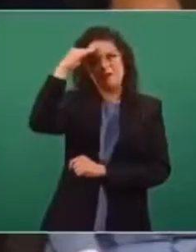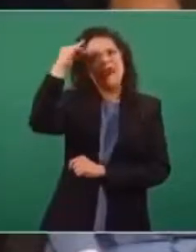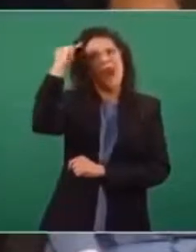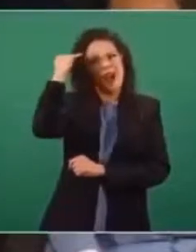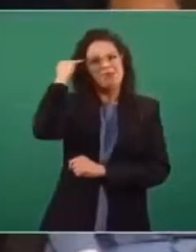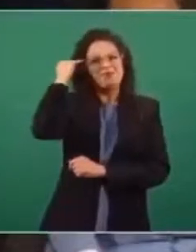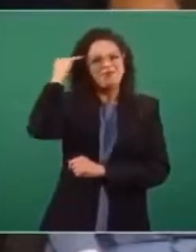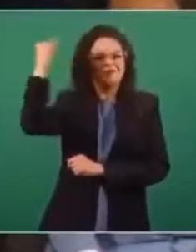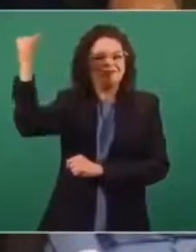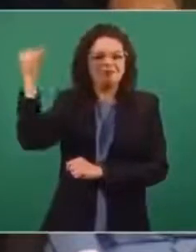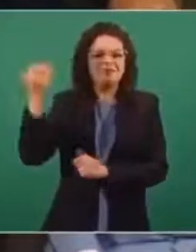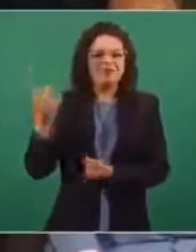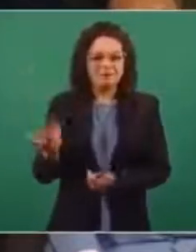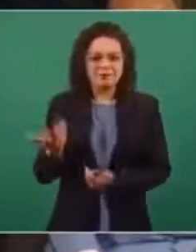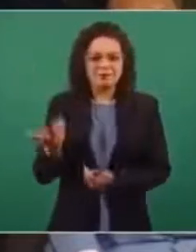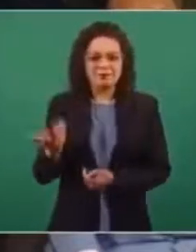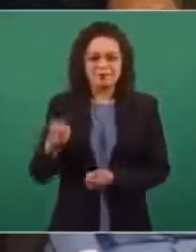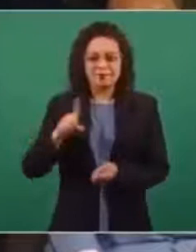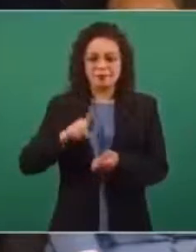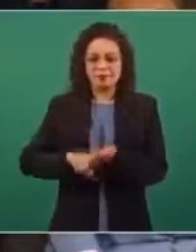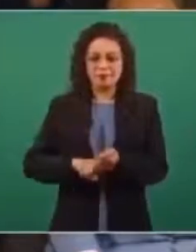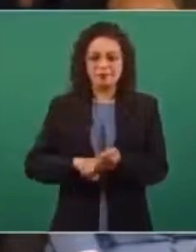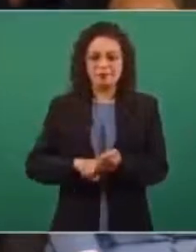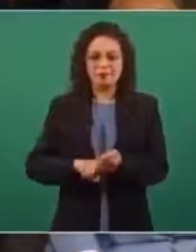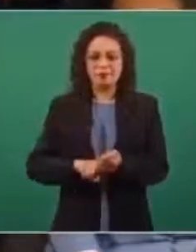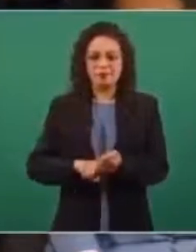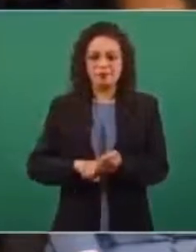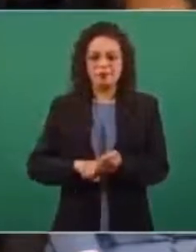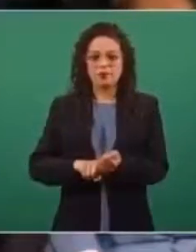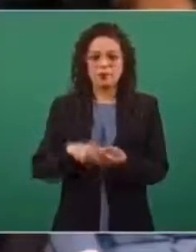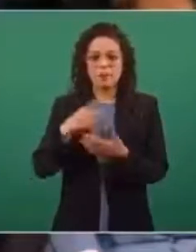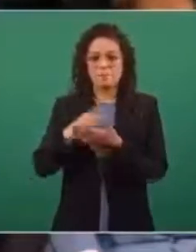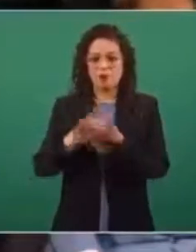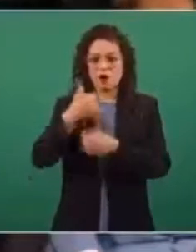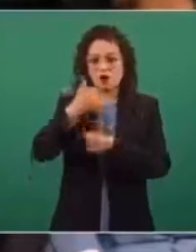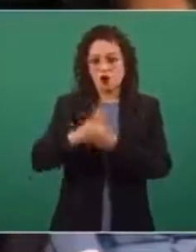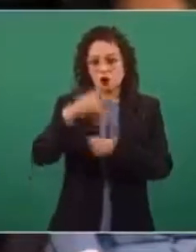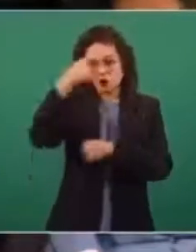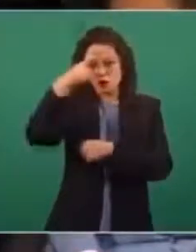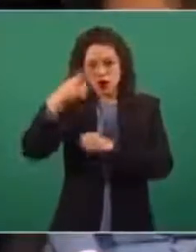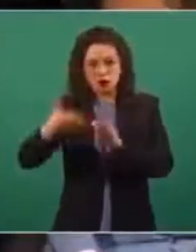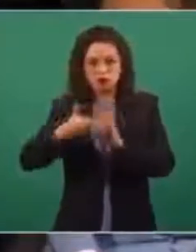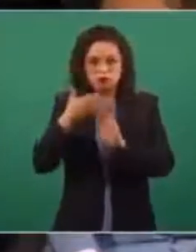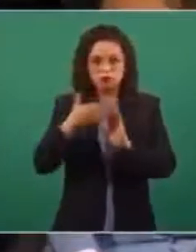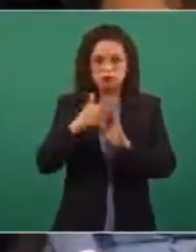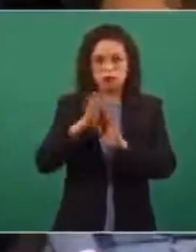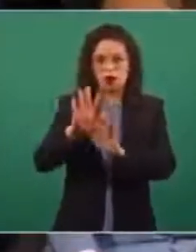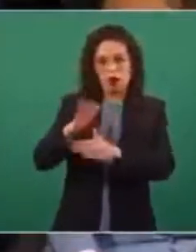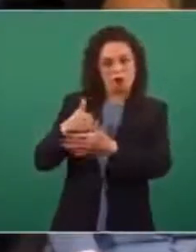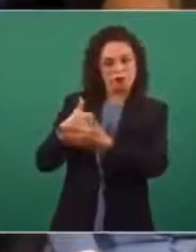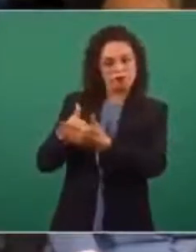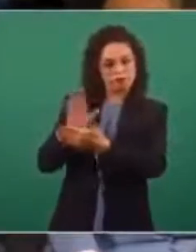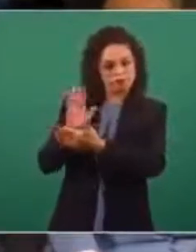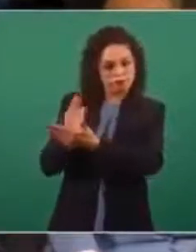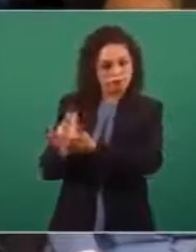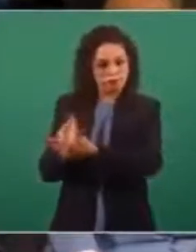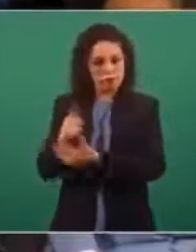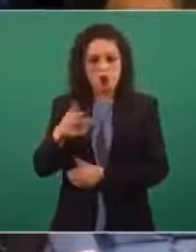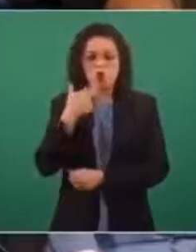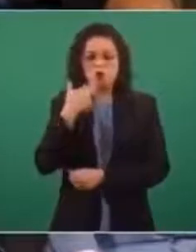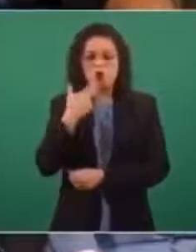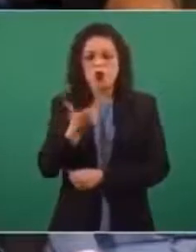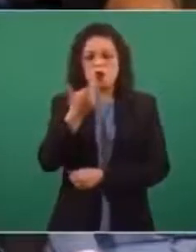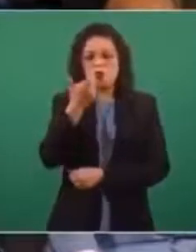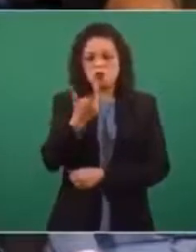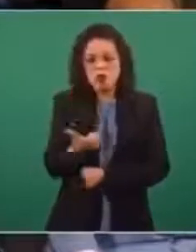que deteniendo el desarrollo de los proyectos de infraestructura se podría usar el dinero destinado a ellos en la compra de